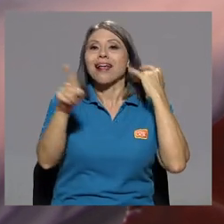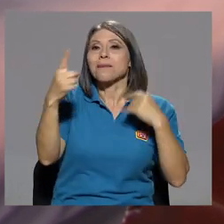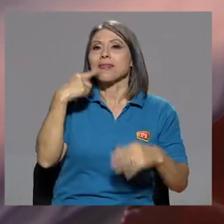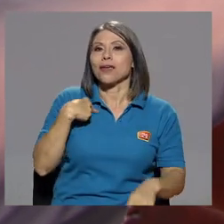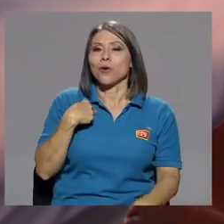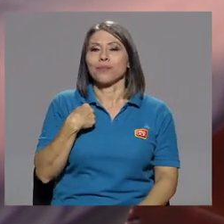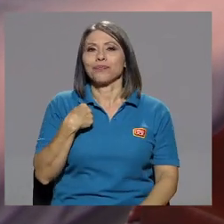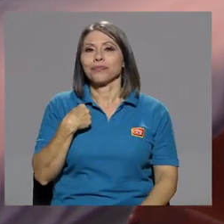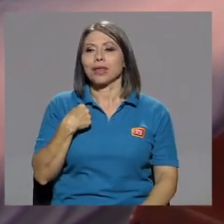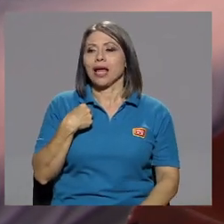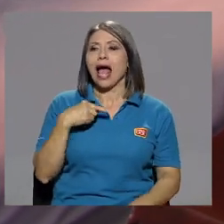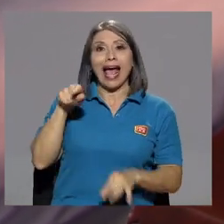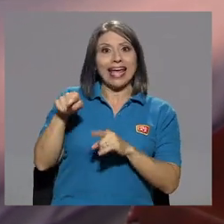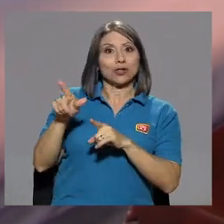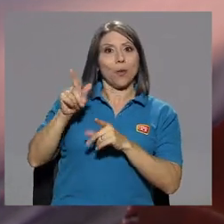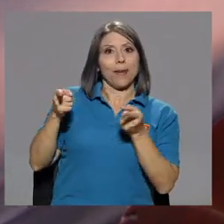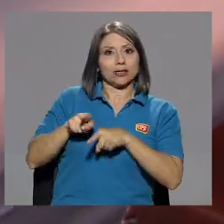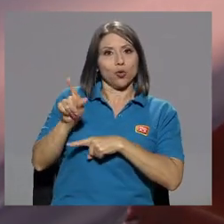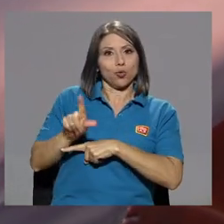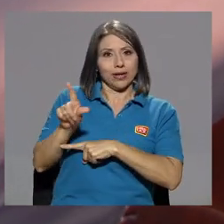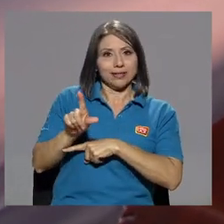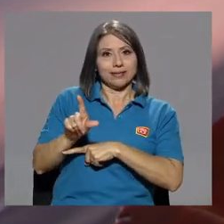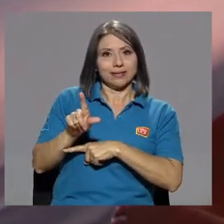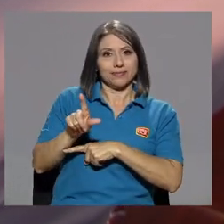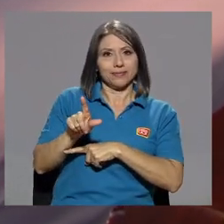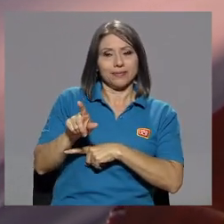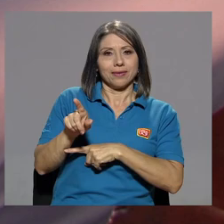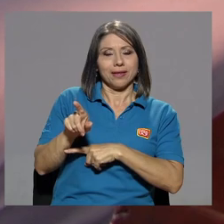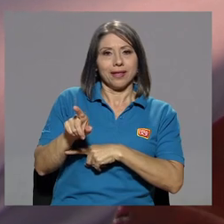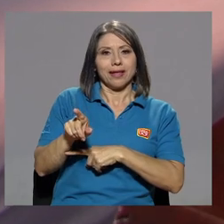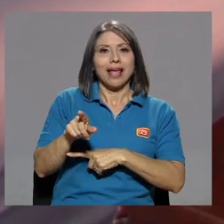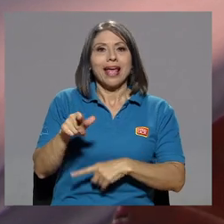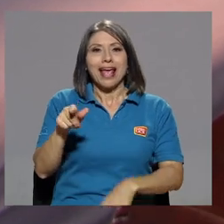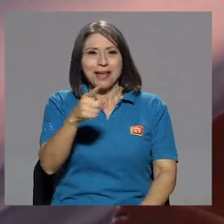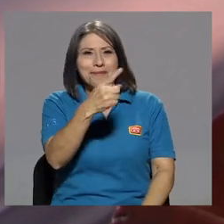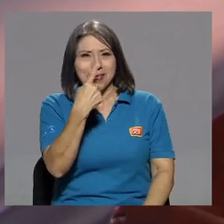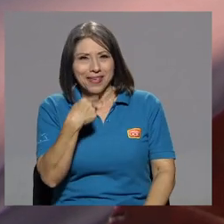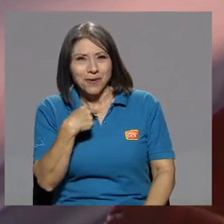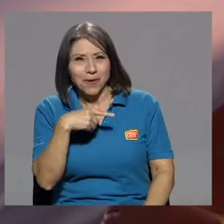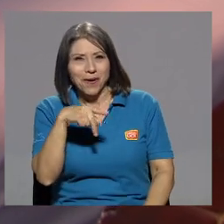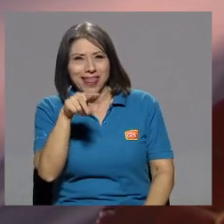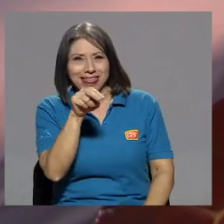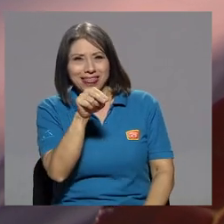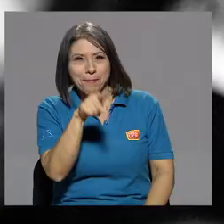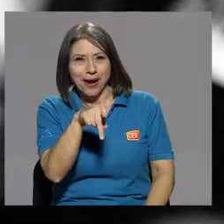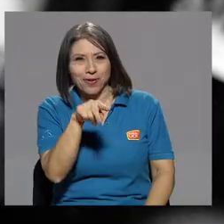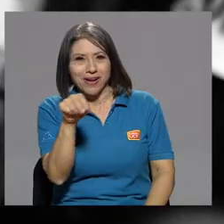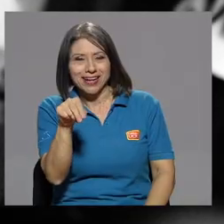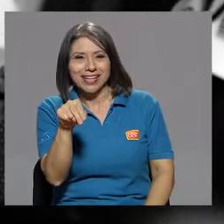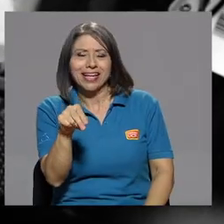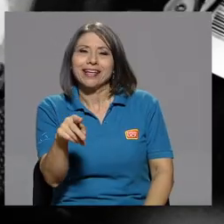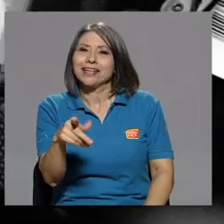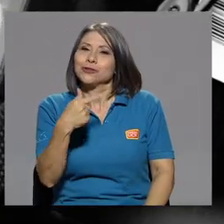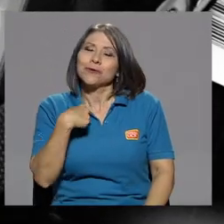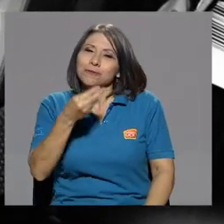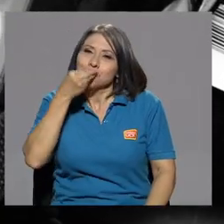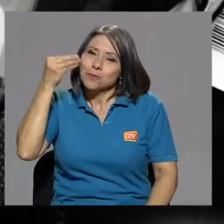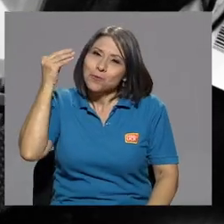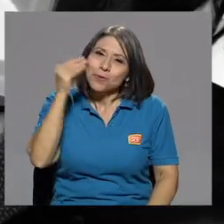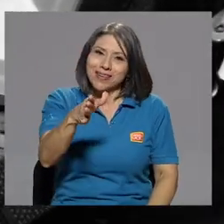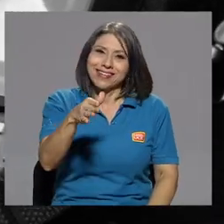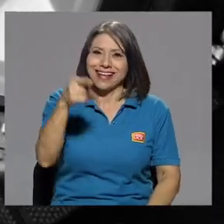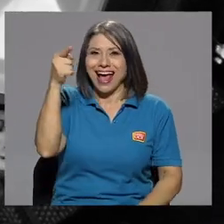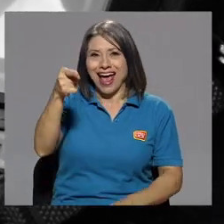dice, eso fue un lunes. Me dice Navarrete, que le doy, mando un besito a mi progenitor musical.